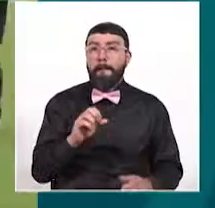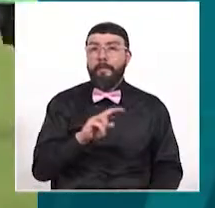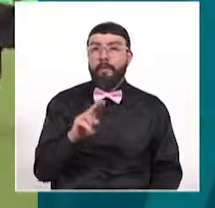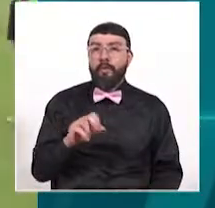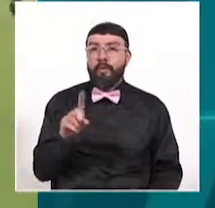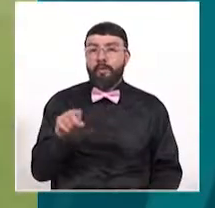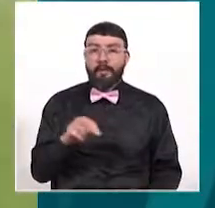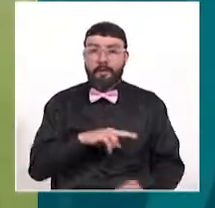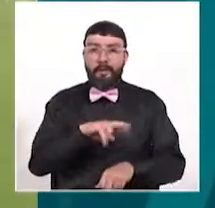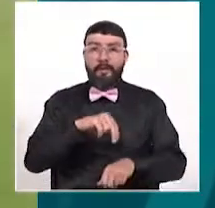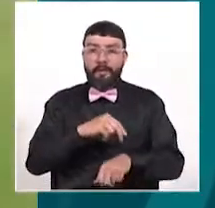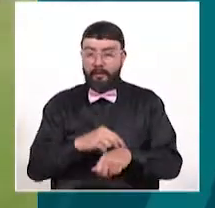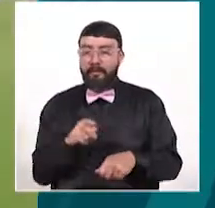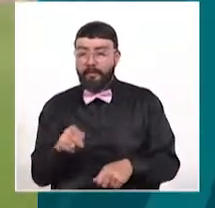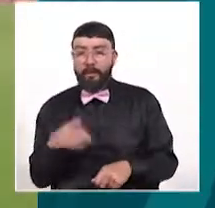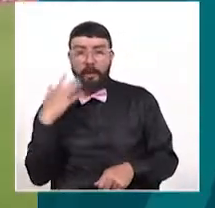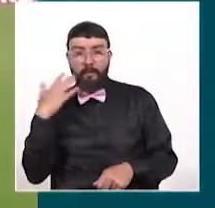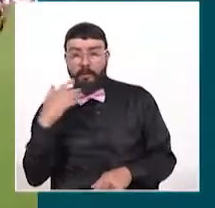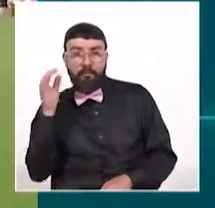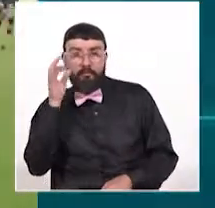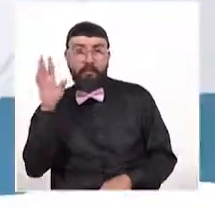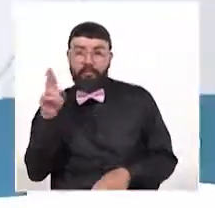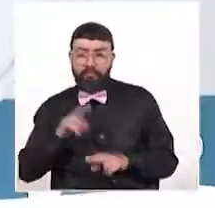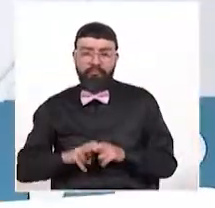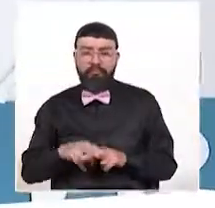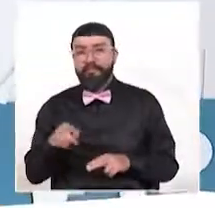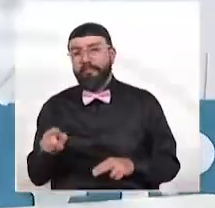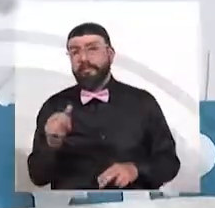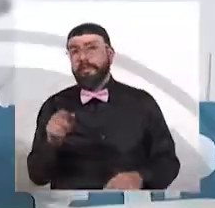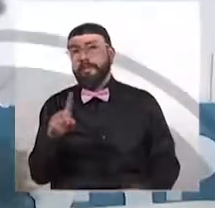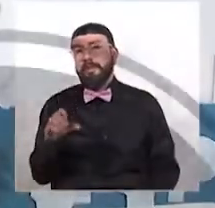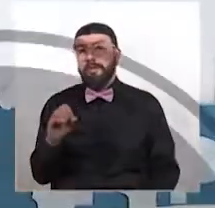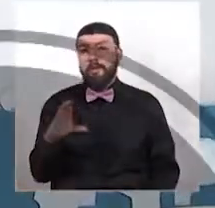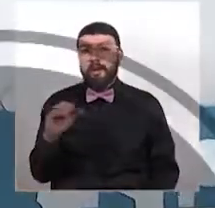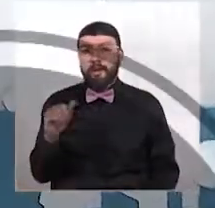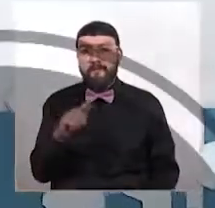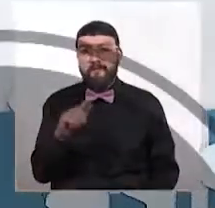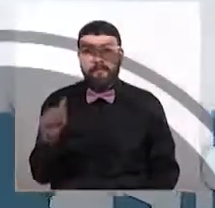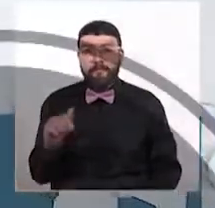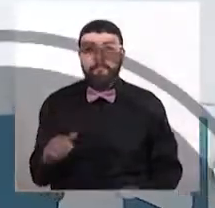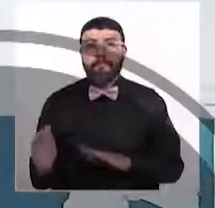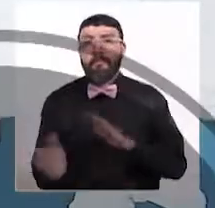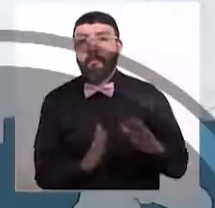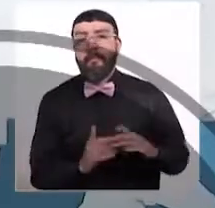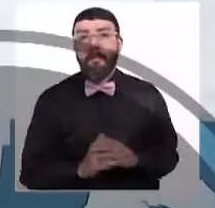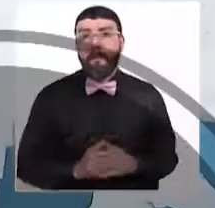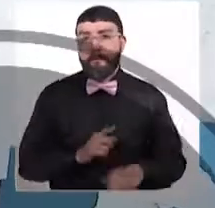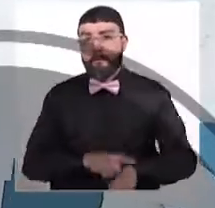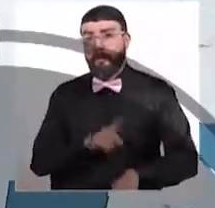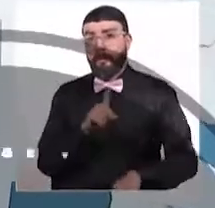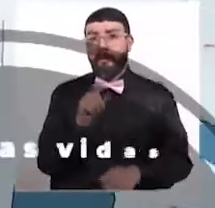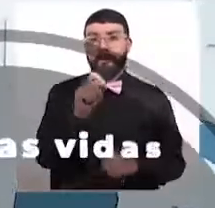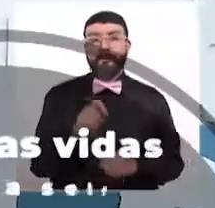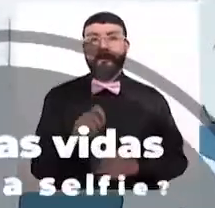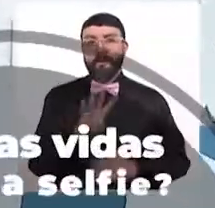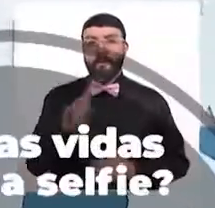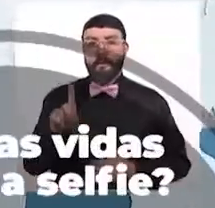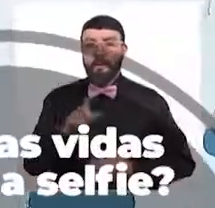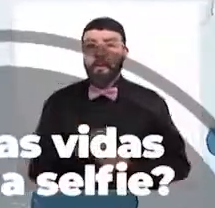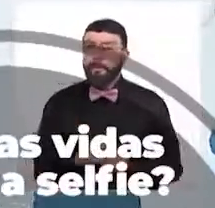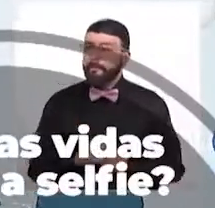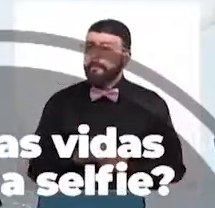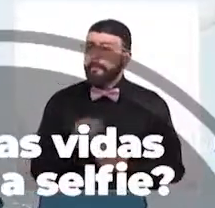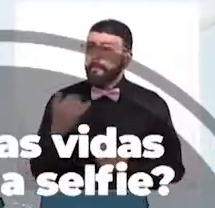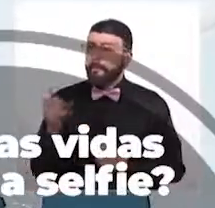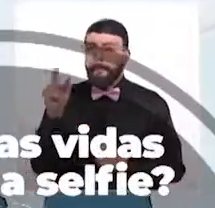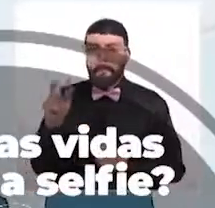el árbitro emergente Steven Camargo de Asocafa. Es la 1 y 42 minutos y ahora cambiamos de disciplina porque el caldense